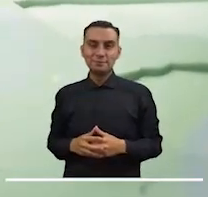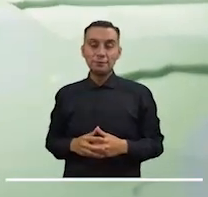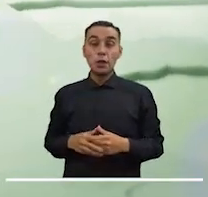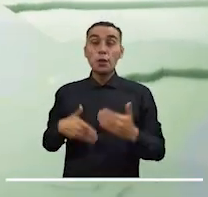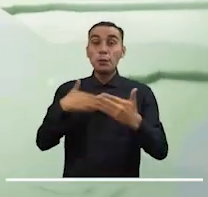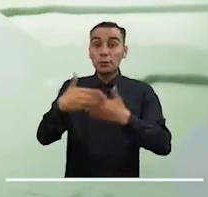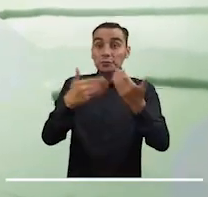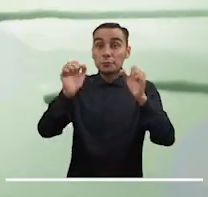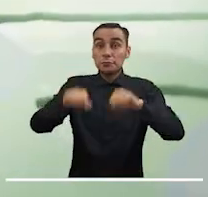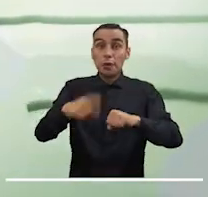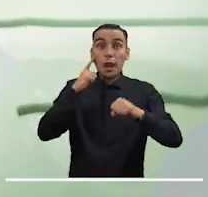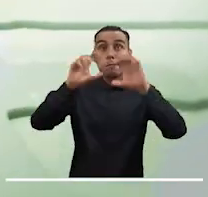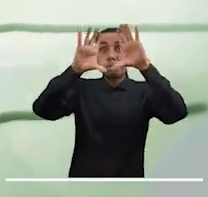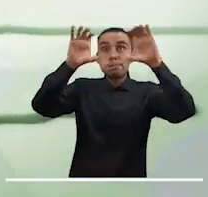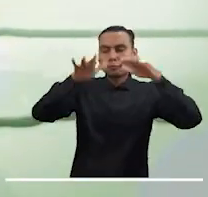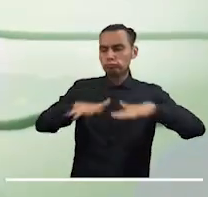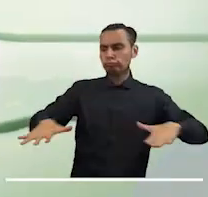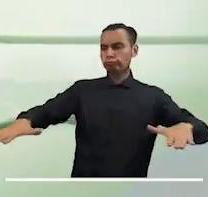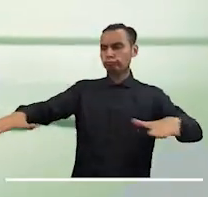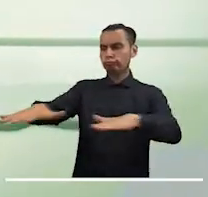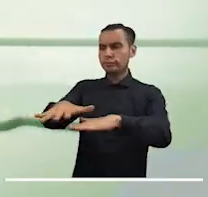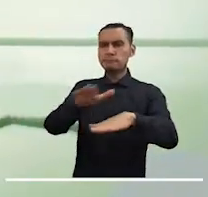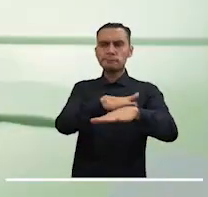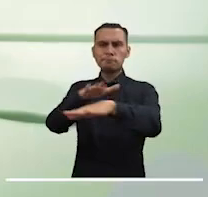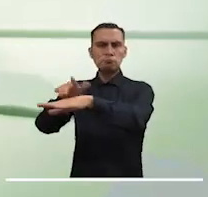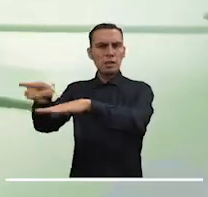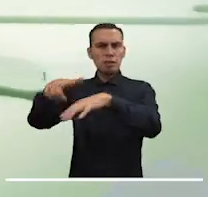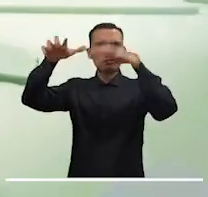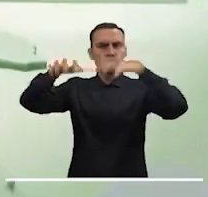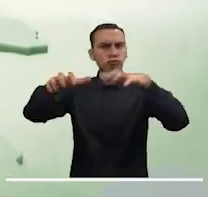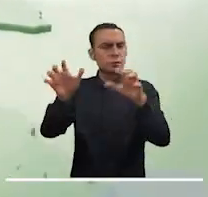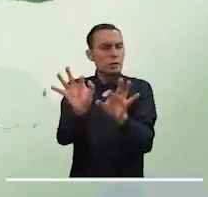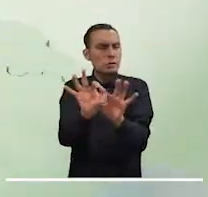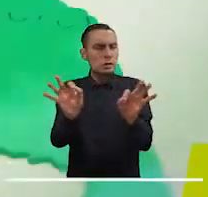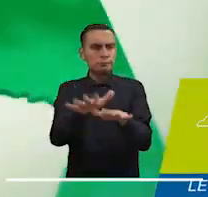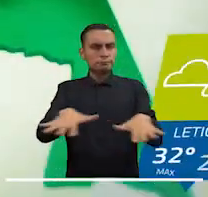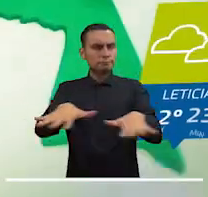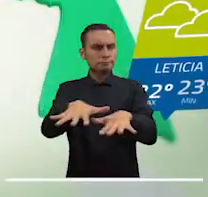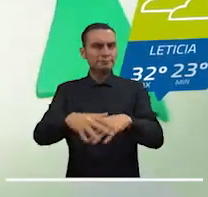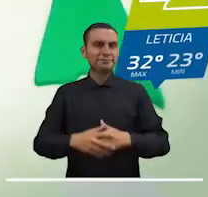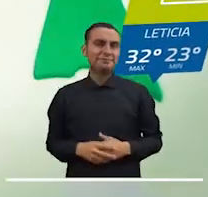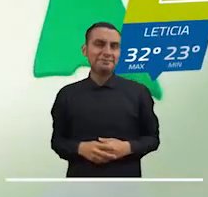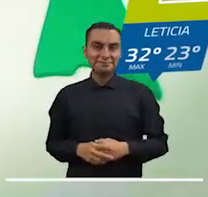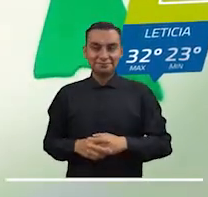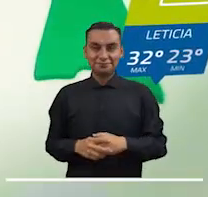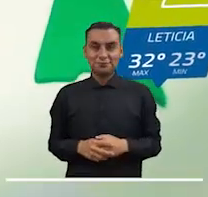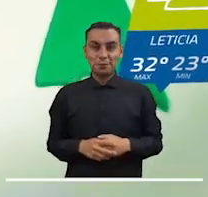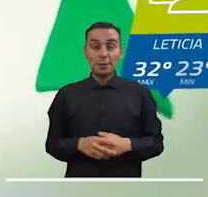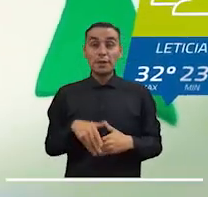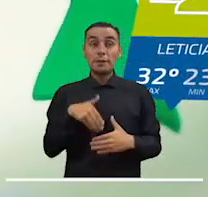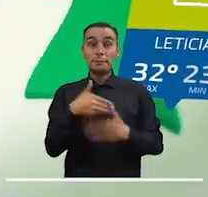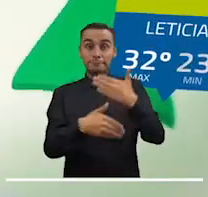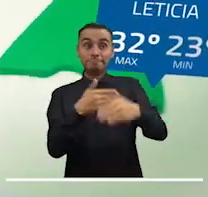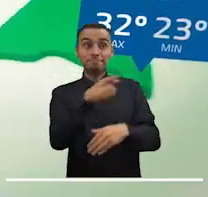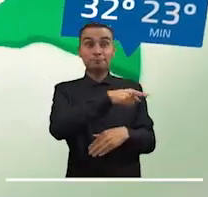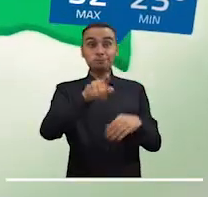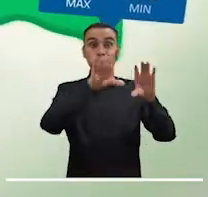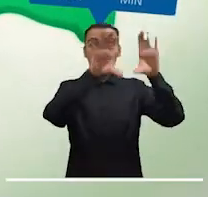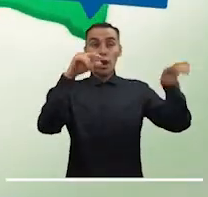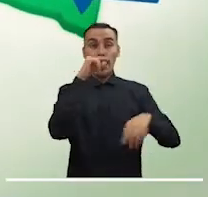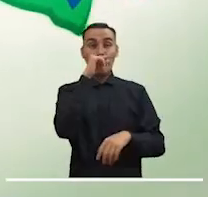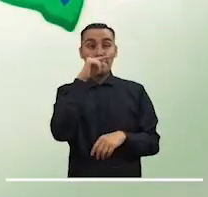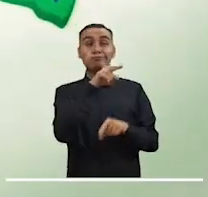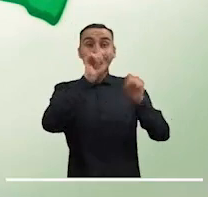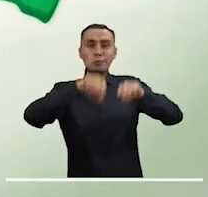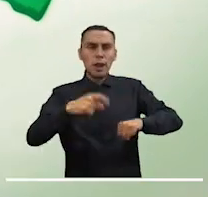dominarán la mañana llanera, no se advierten lluvias significativas en la región. La abundante nubosidad prevista en la Amazonía